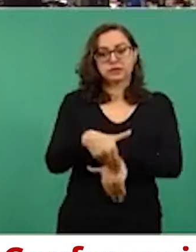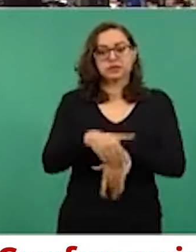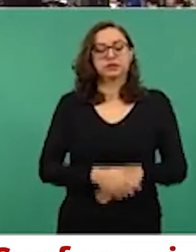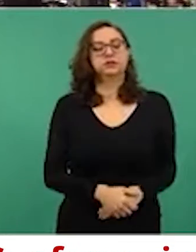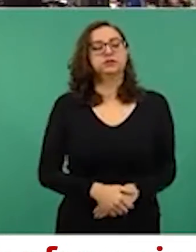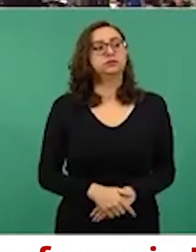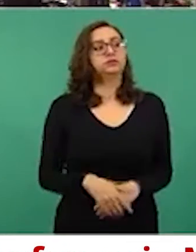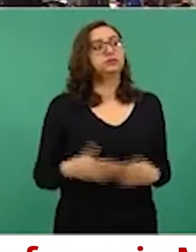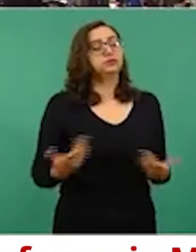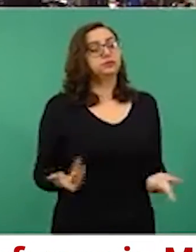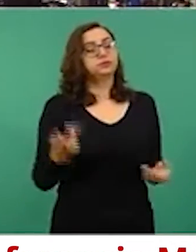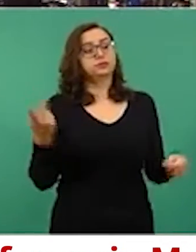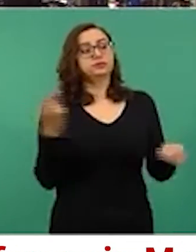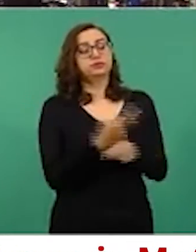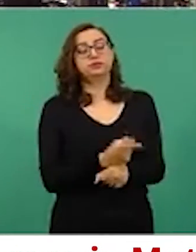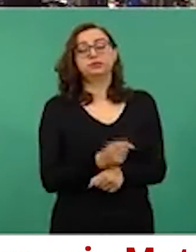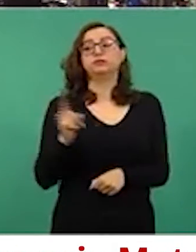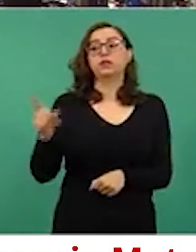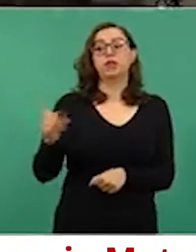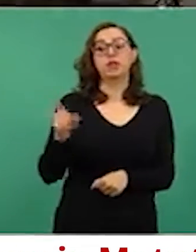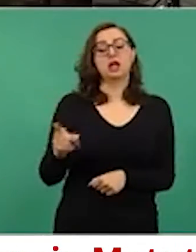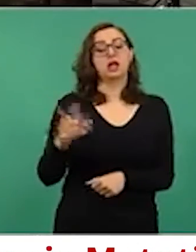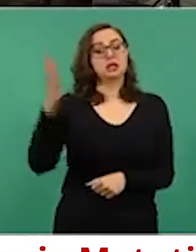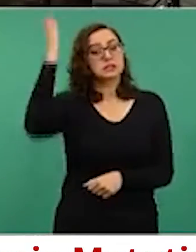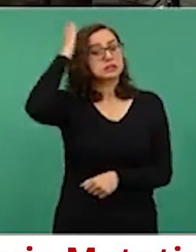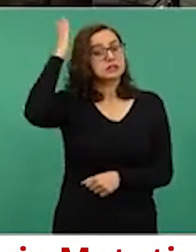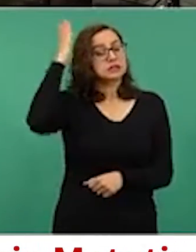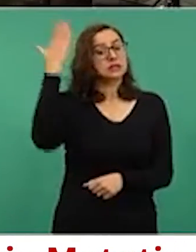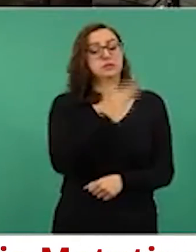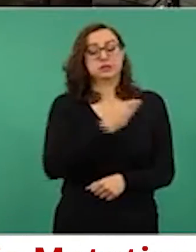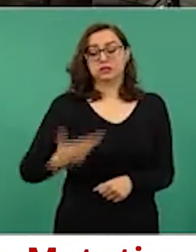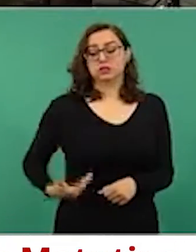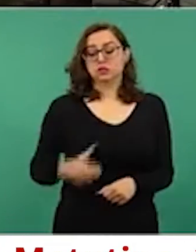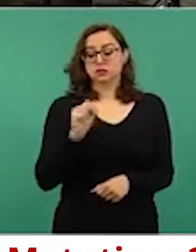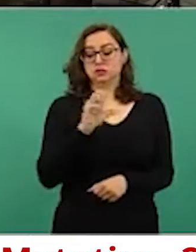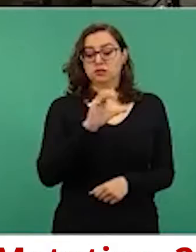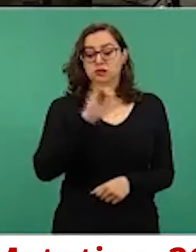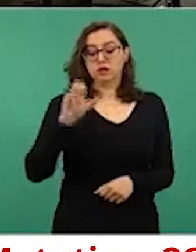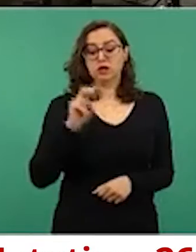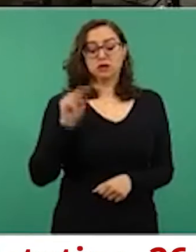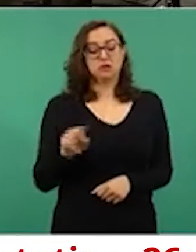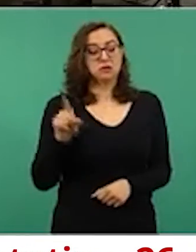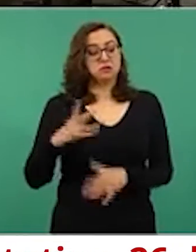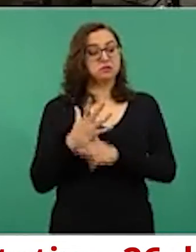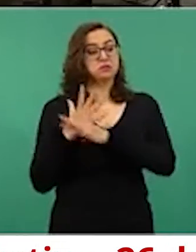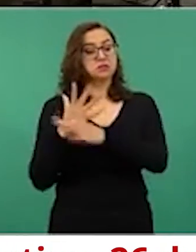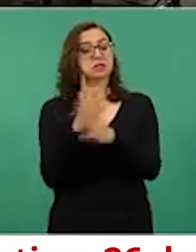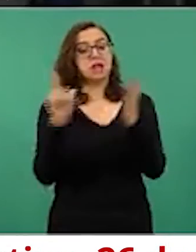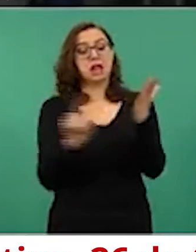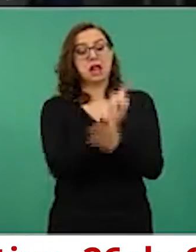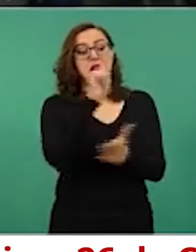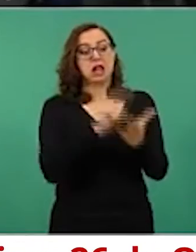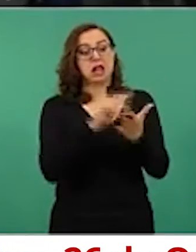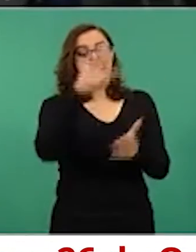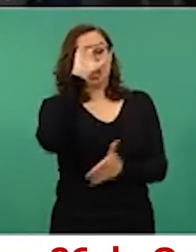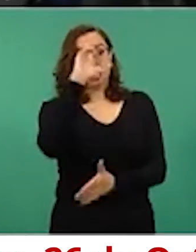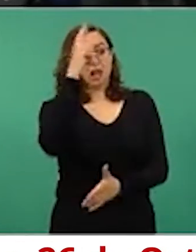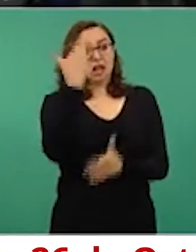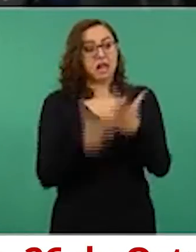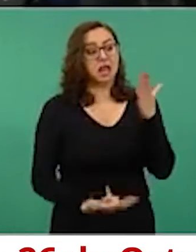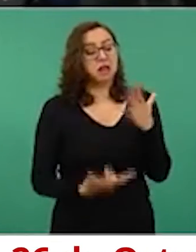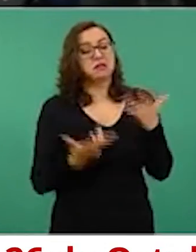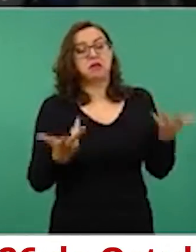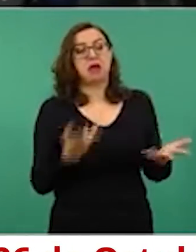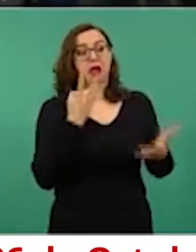de este tipo de delincuentes y el propio delito no justifican la prisión preventiva. No, porque se trata de